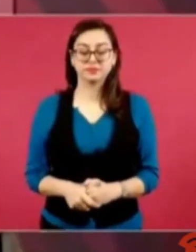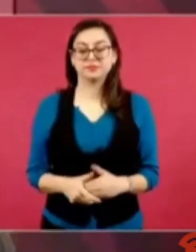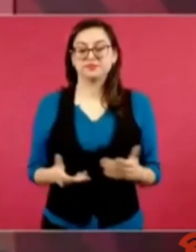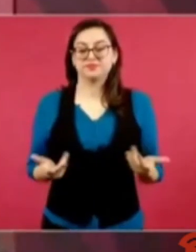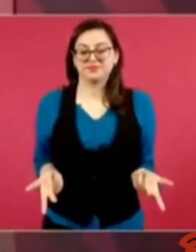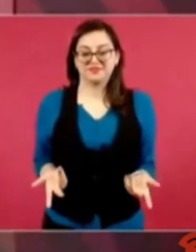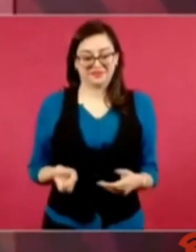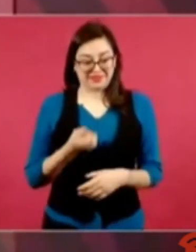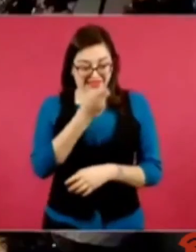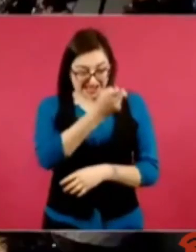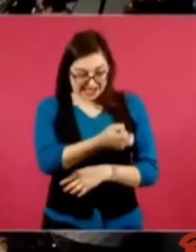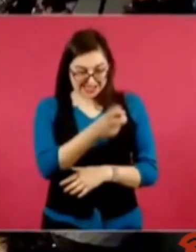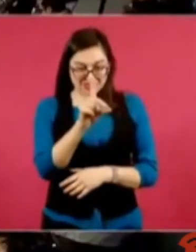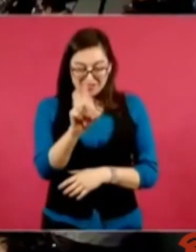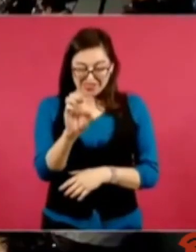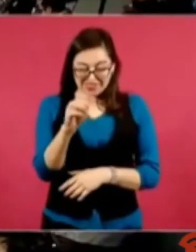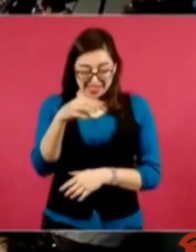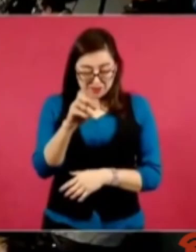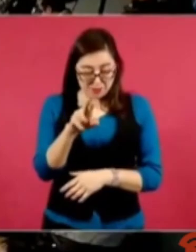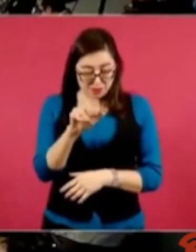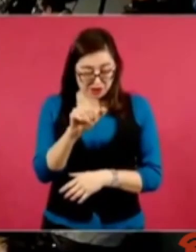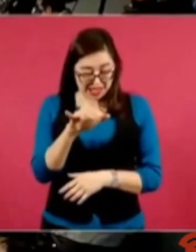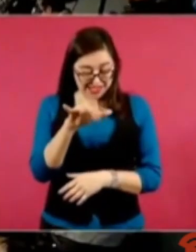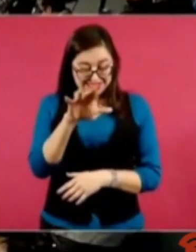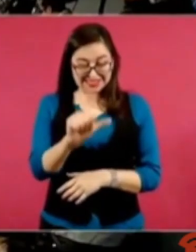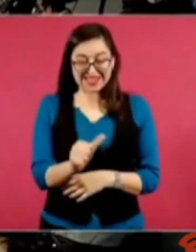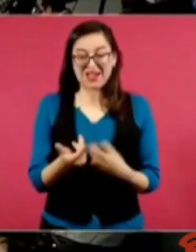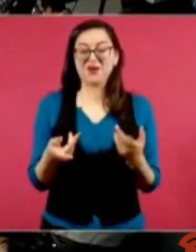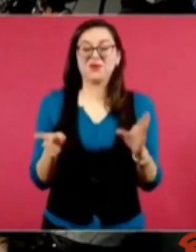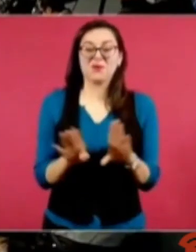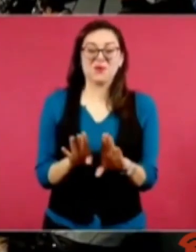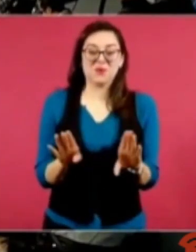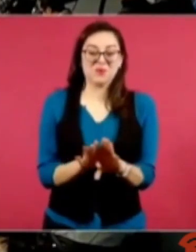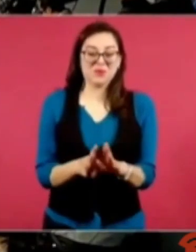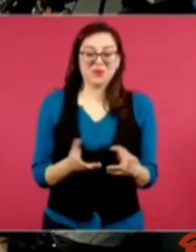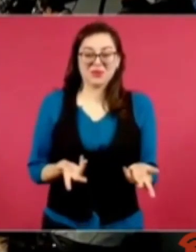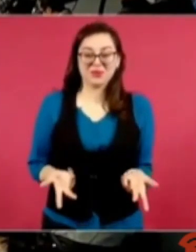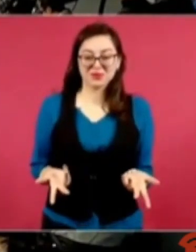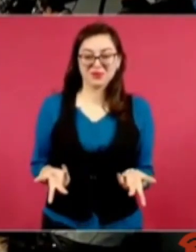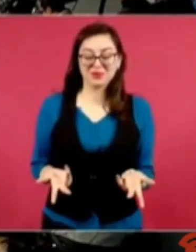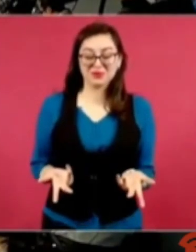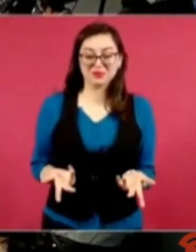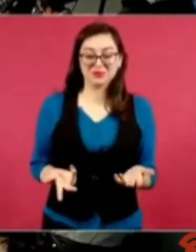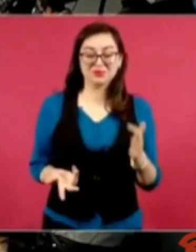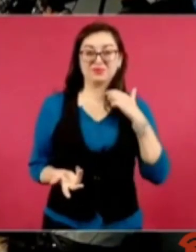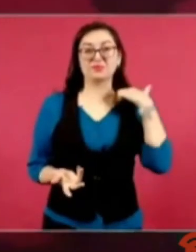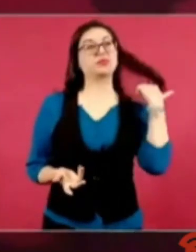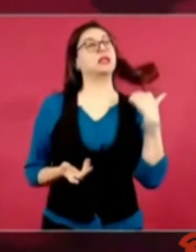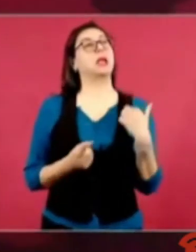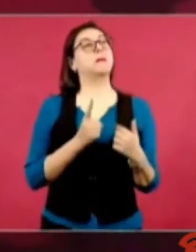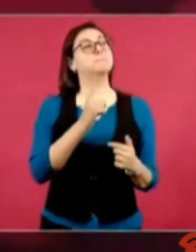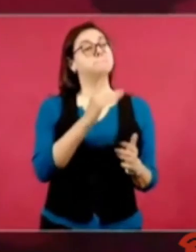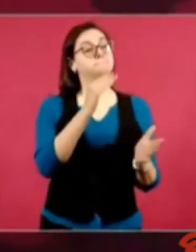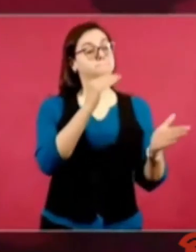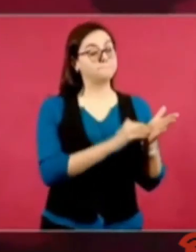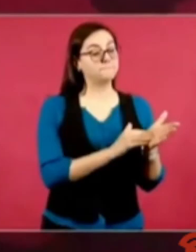hablar de democracia si en 36 años, desde 1983